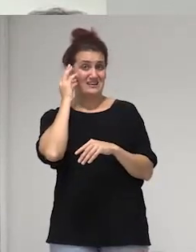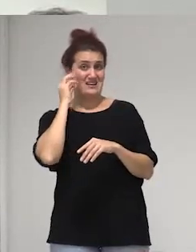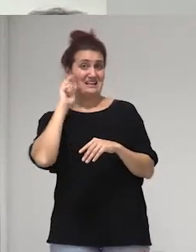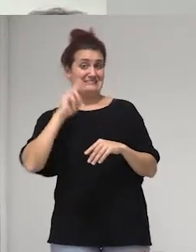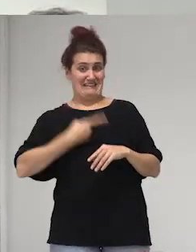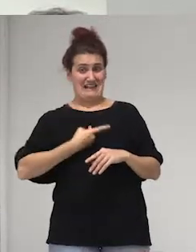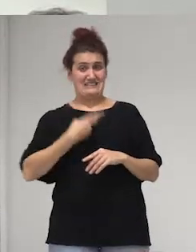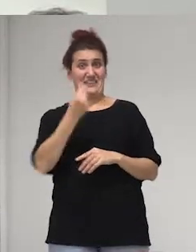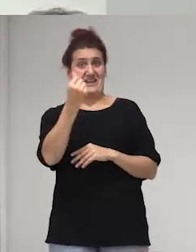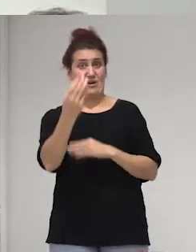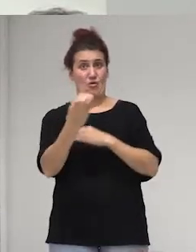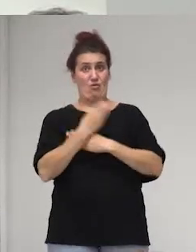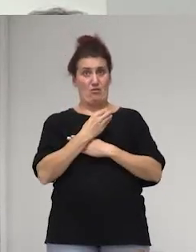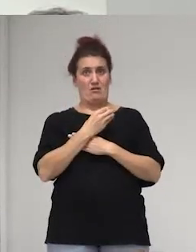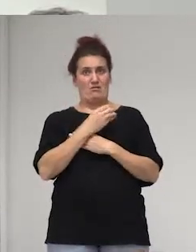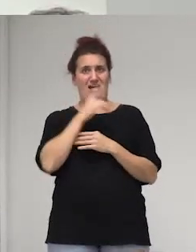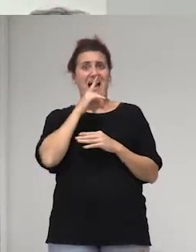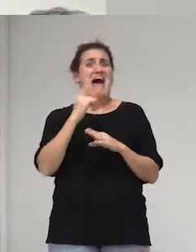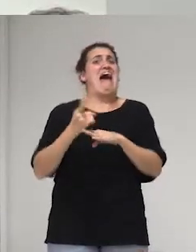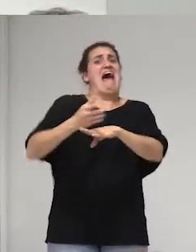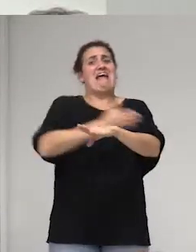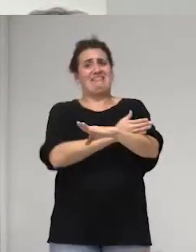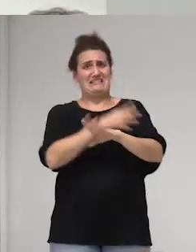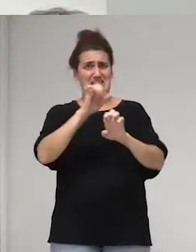propuesta de ley identidad de género